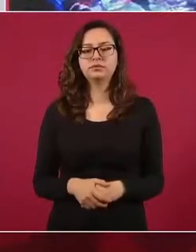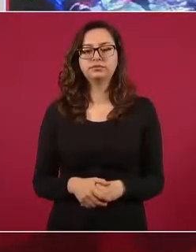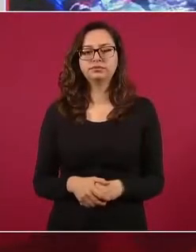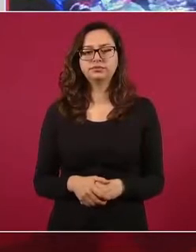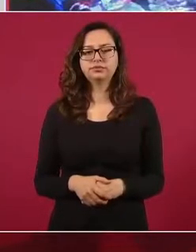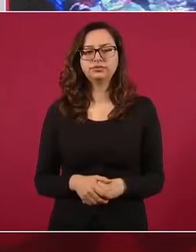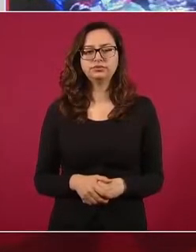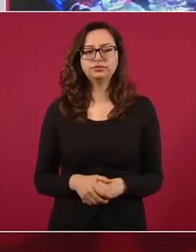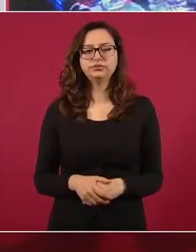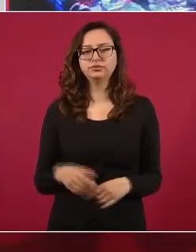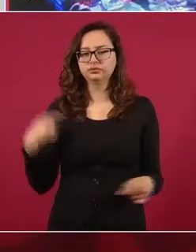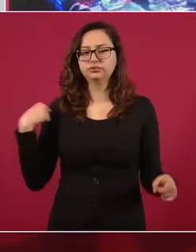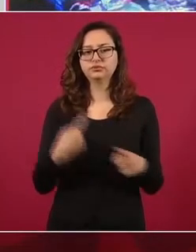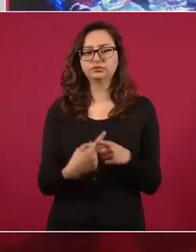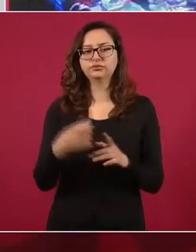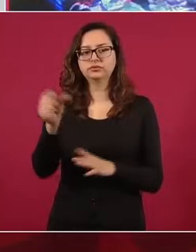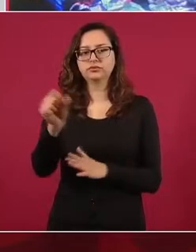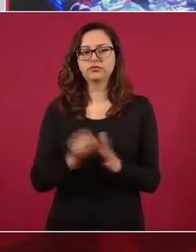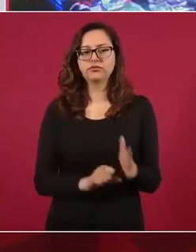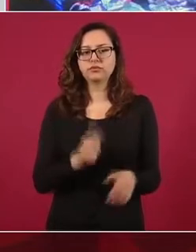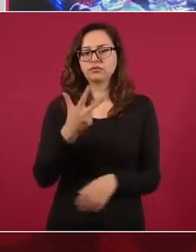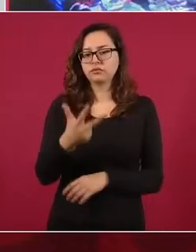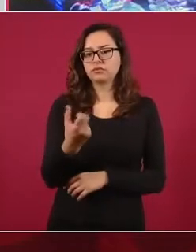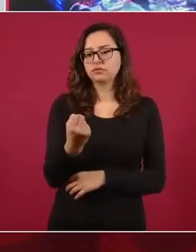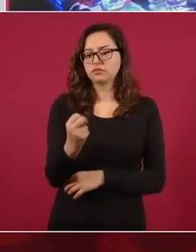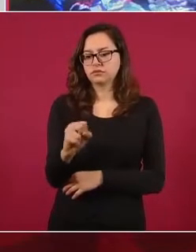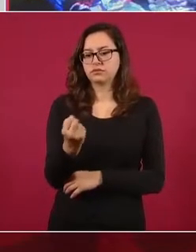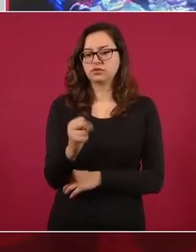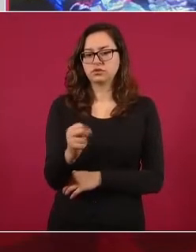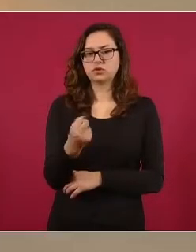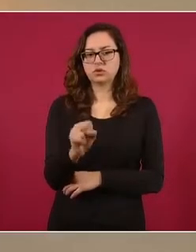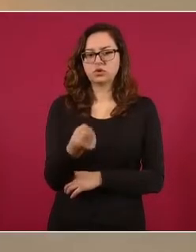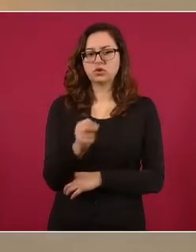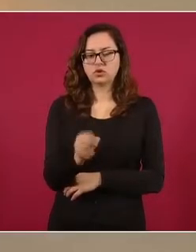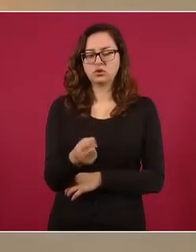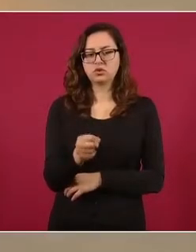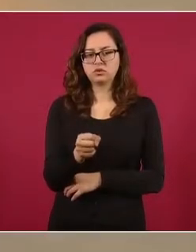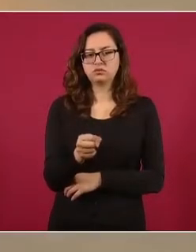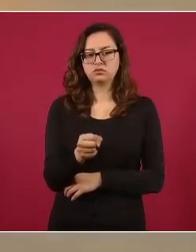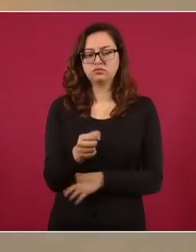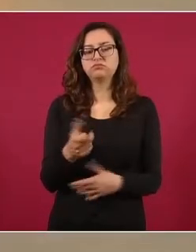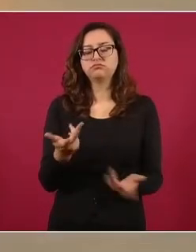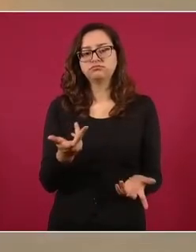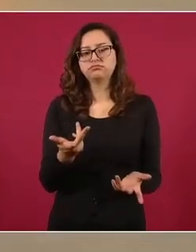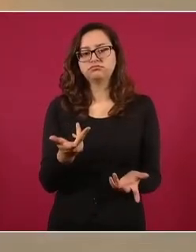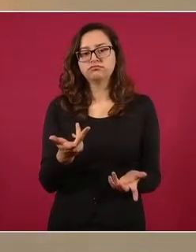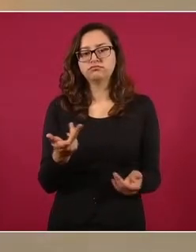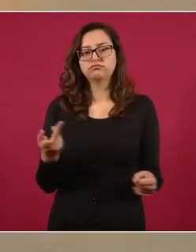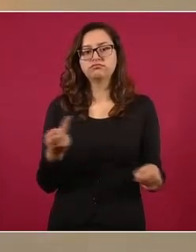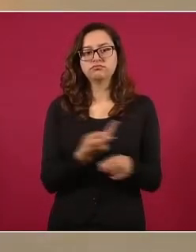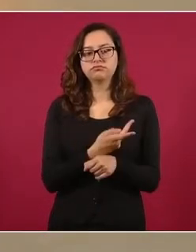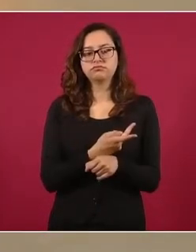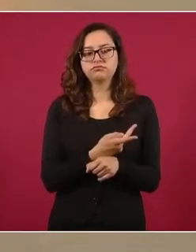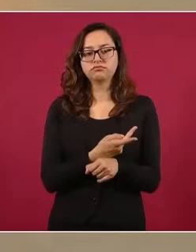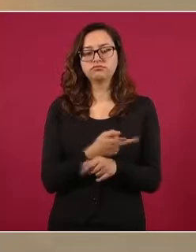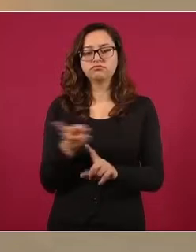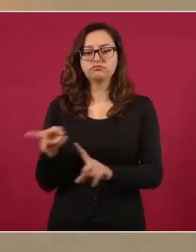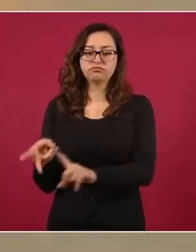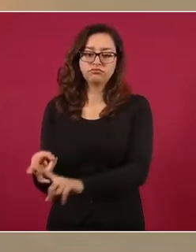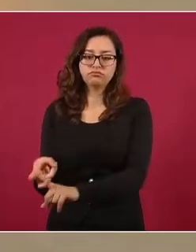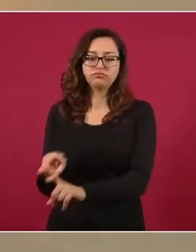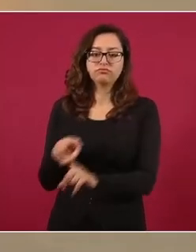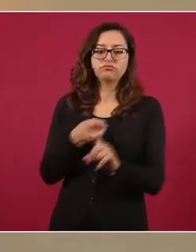en este mes, el 8 de septiembre, fue privada de la libertad y